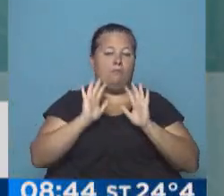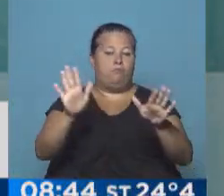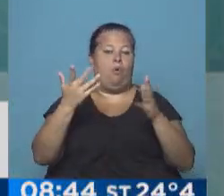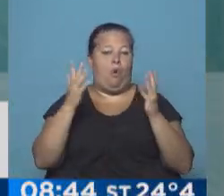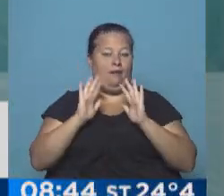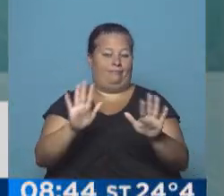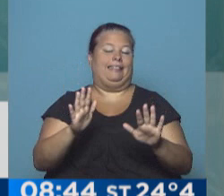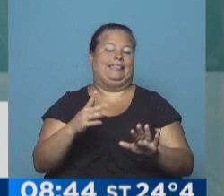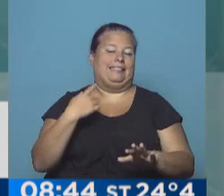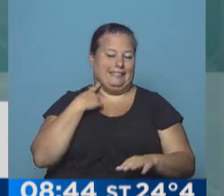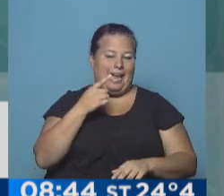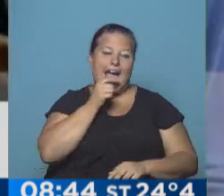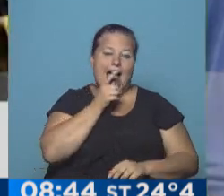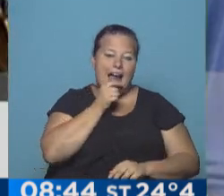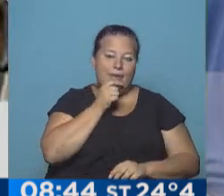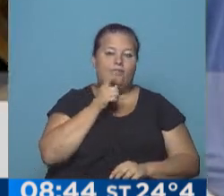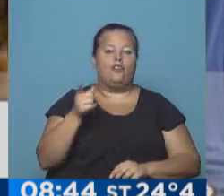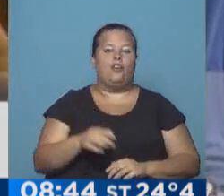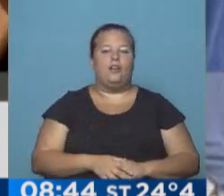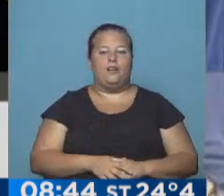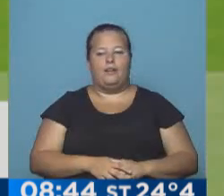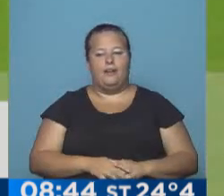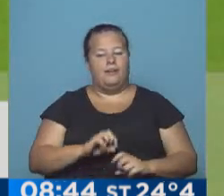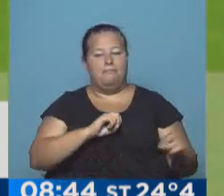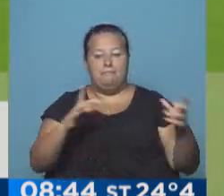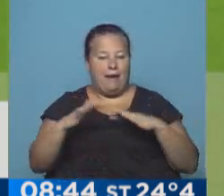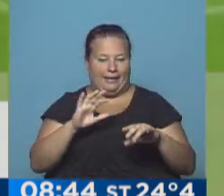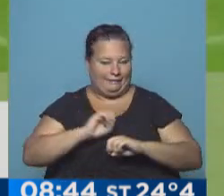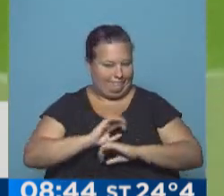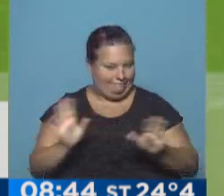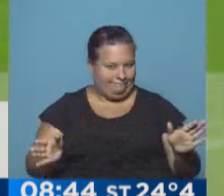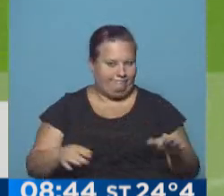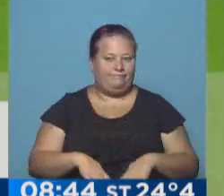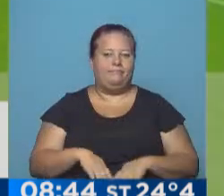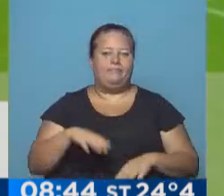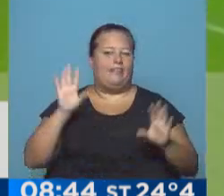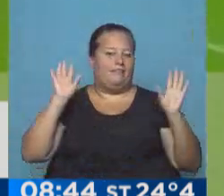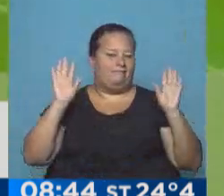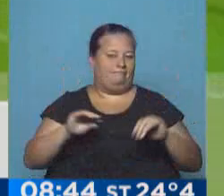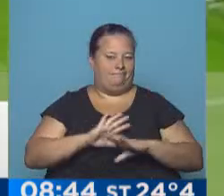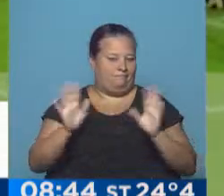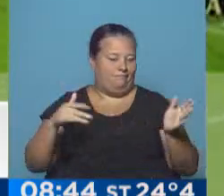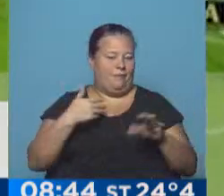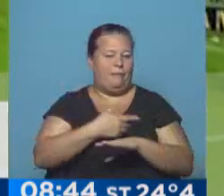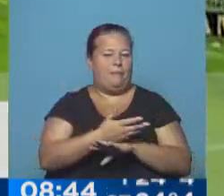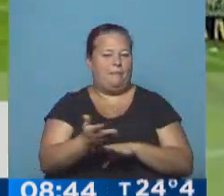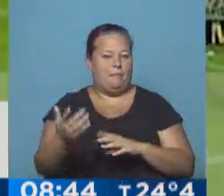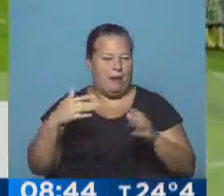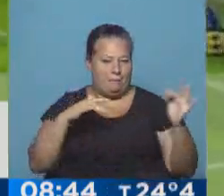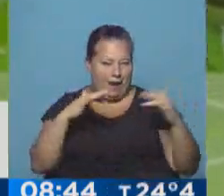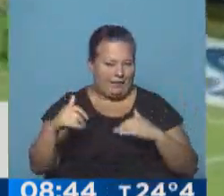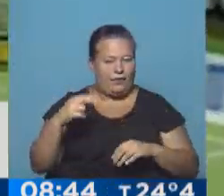con los dos brazos. El árbitro, Vigliano, de muy mal partido, bien gracias. Se apagaban las luces, se demoraba el partido.